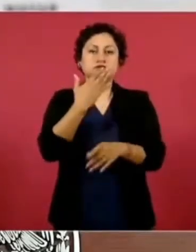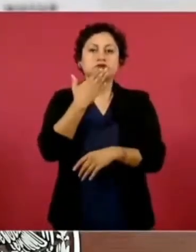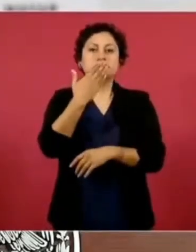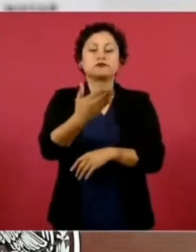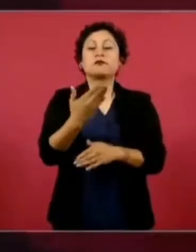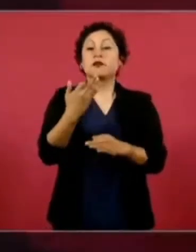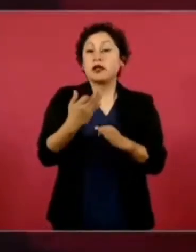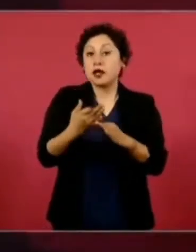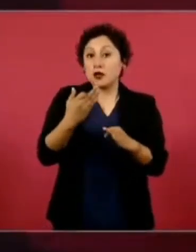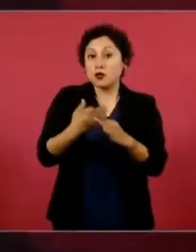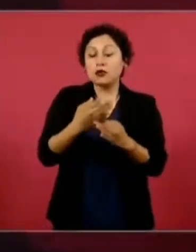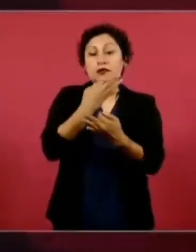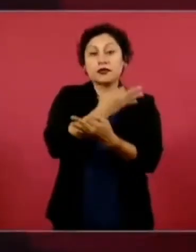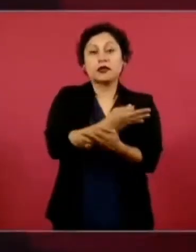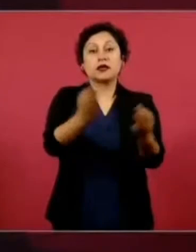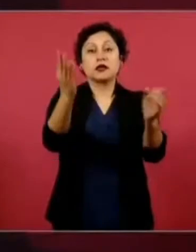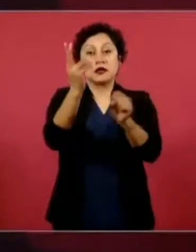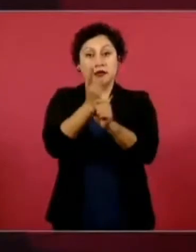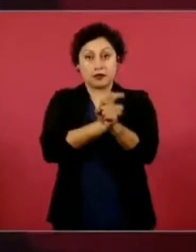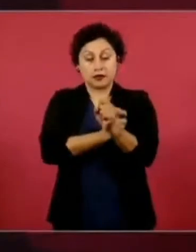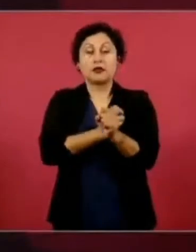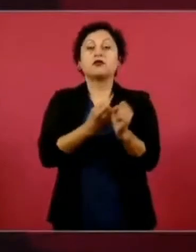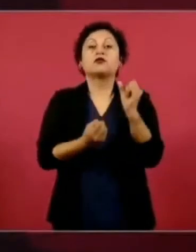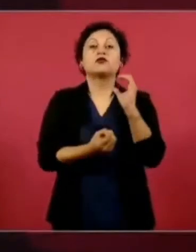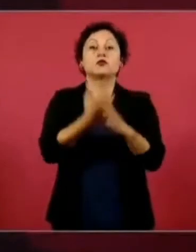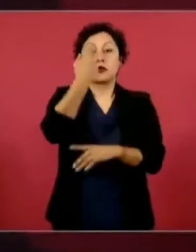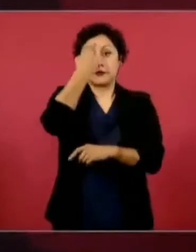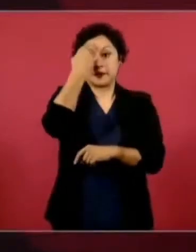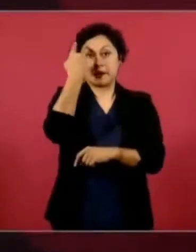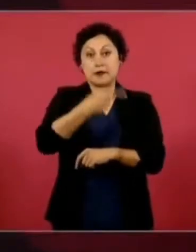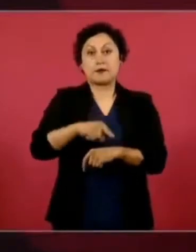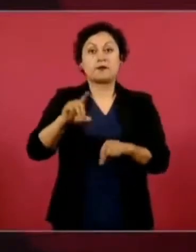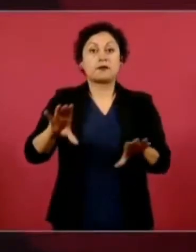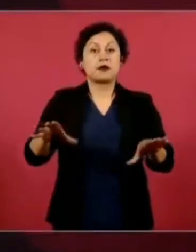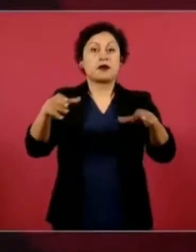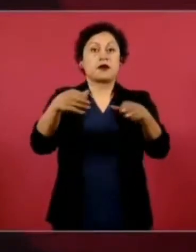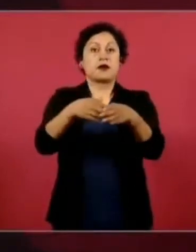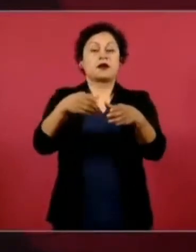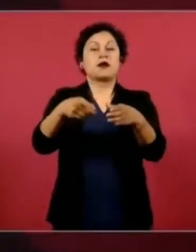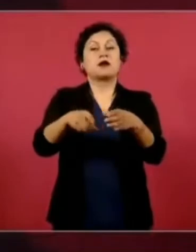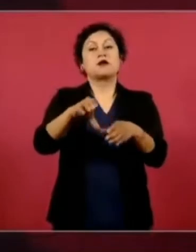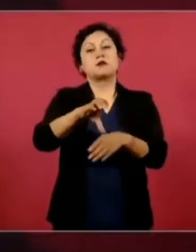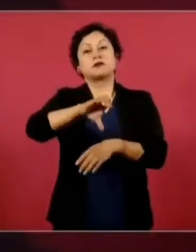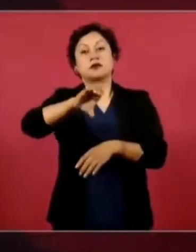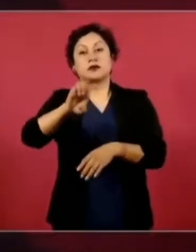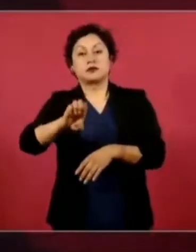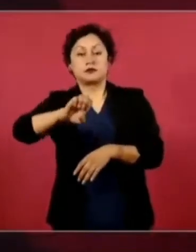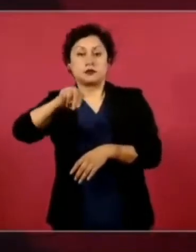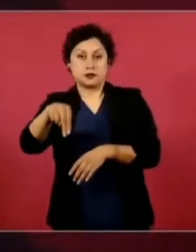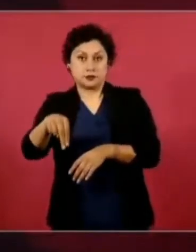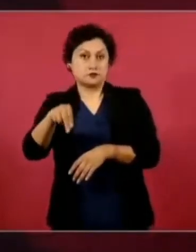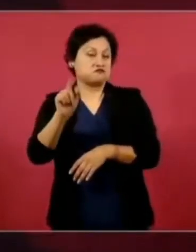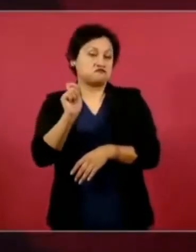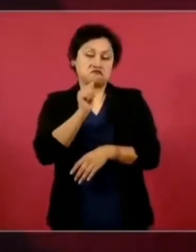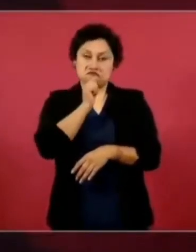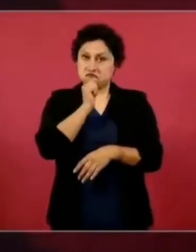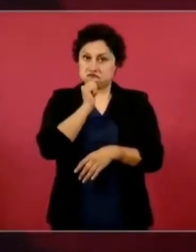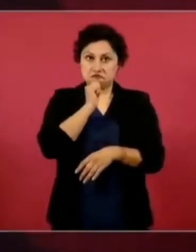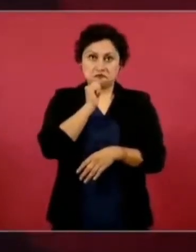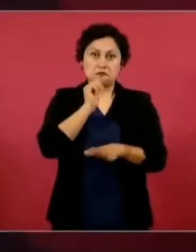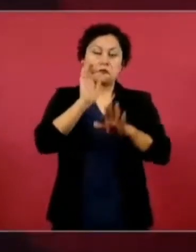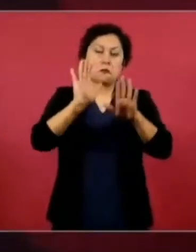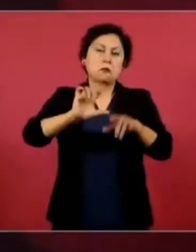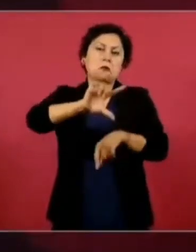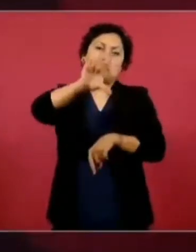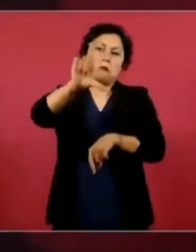para el caso de la renovación de la dirigencia del Comité Ejecutivo Nacional. Entonces, pues ya estará seguramente notificando en su